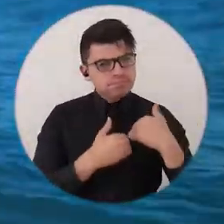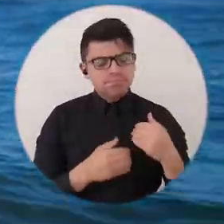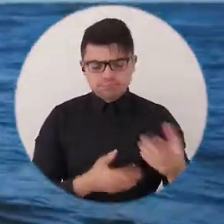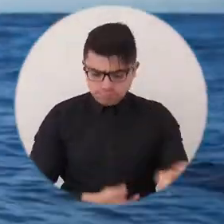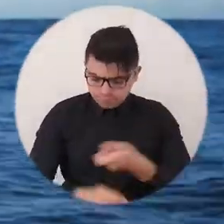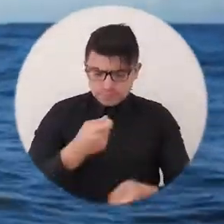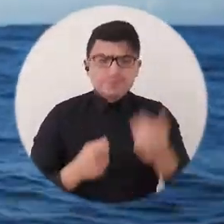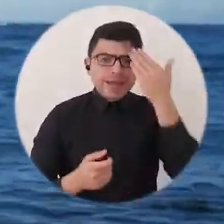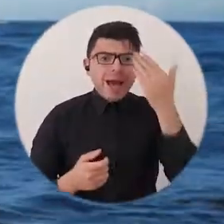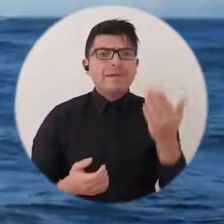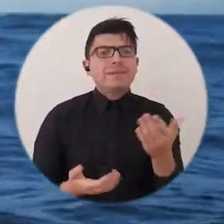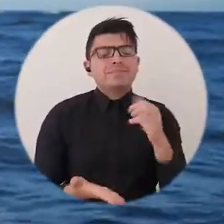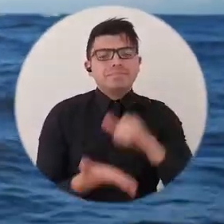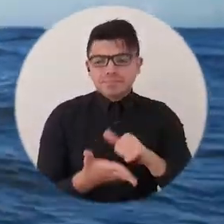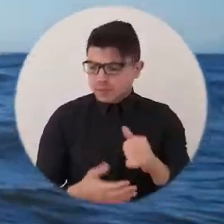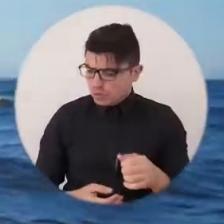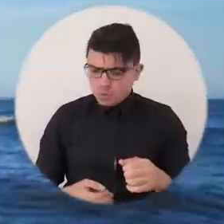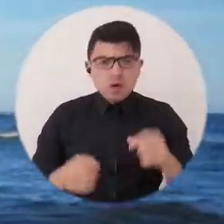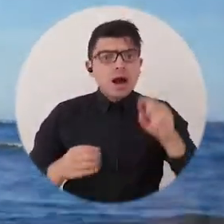conservación.